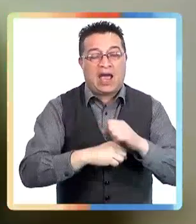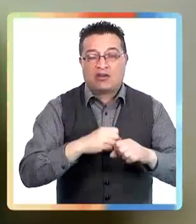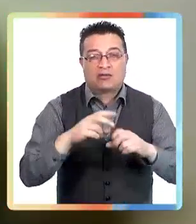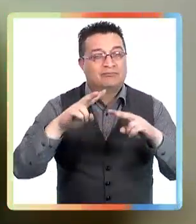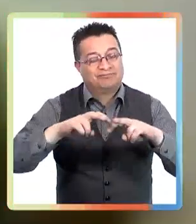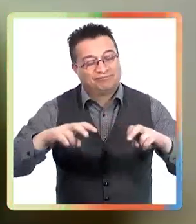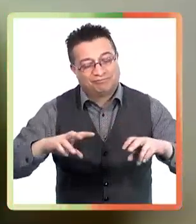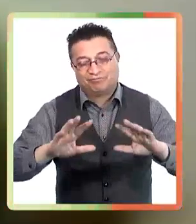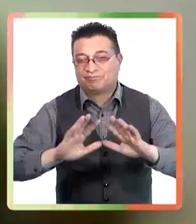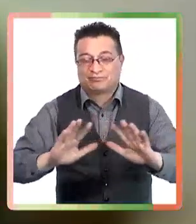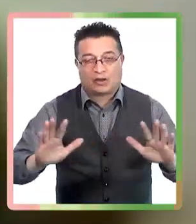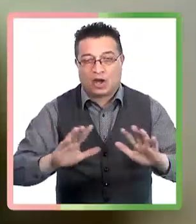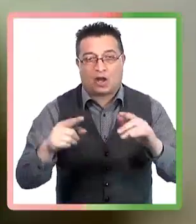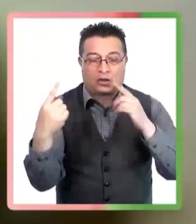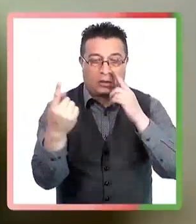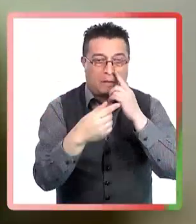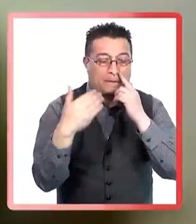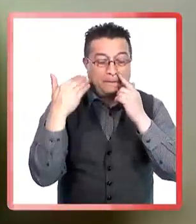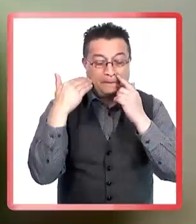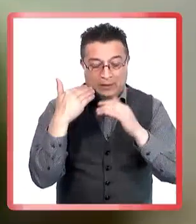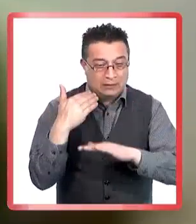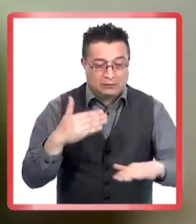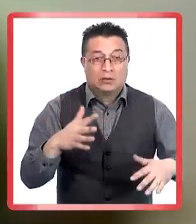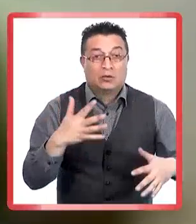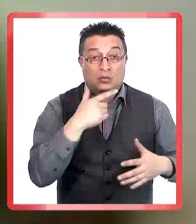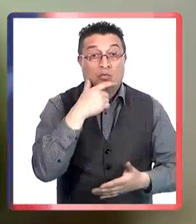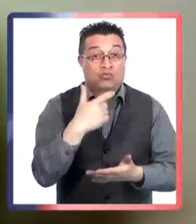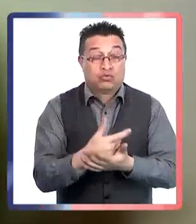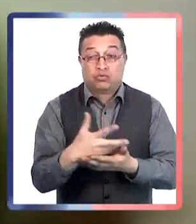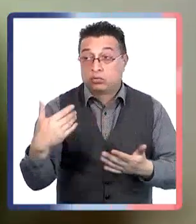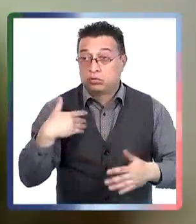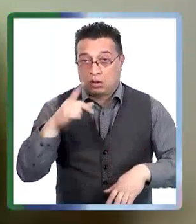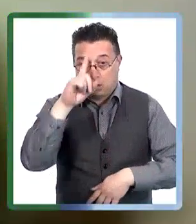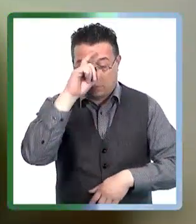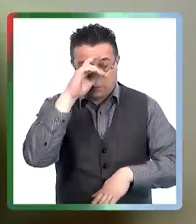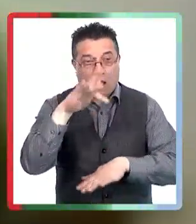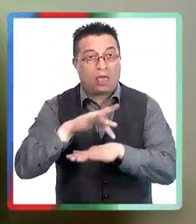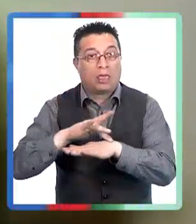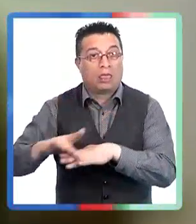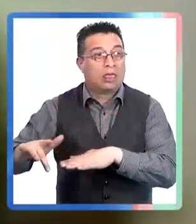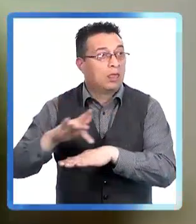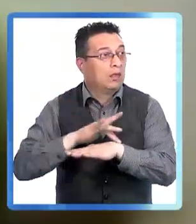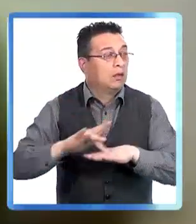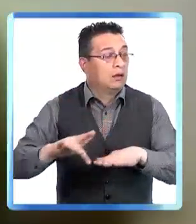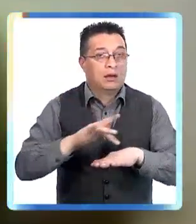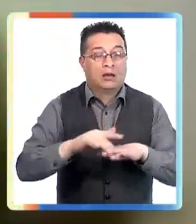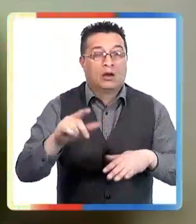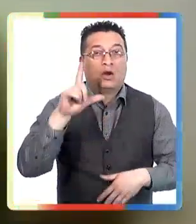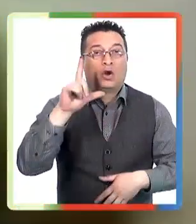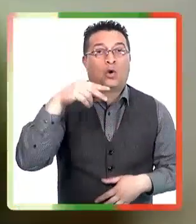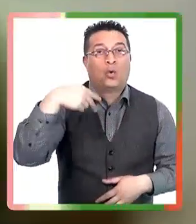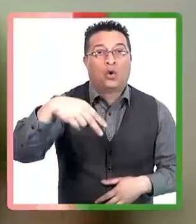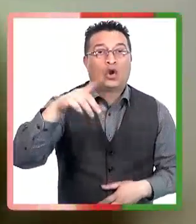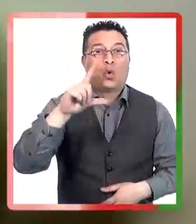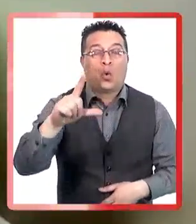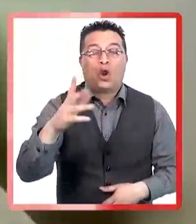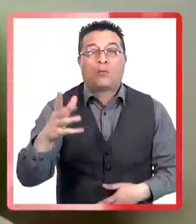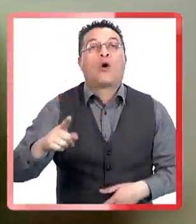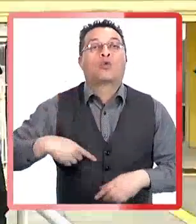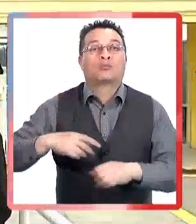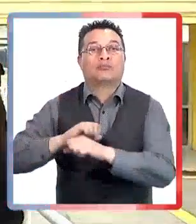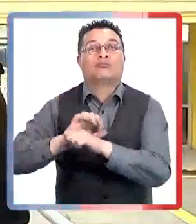pandemia. Pero si comparamos lo que podría pasar ahora con los años habituales del 2019, 2018 hacia atrás,